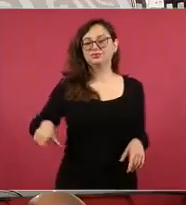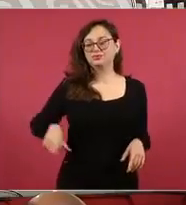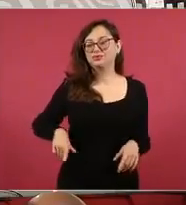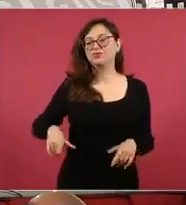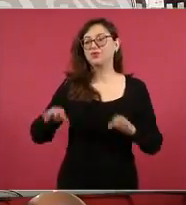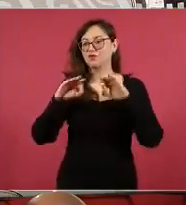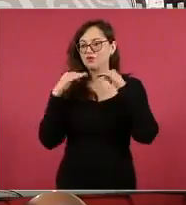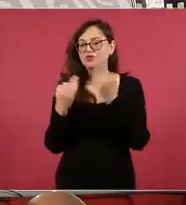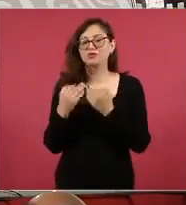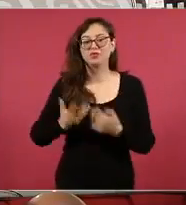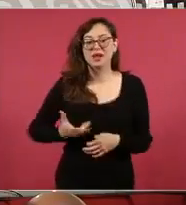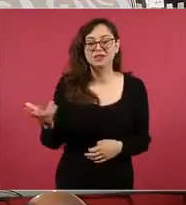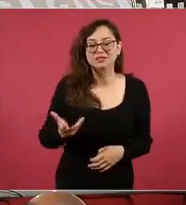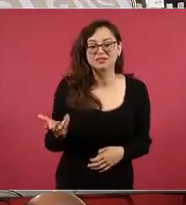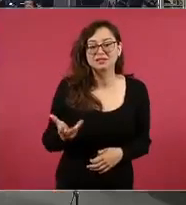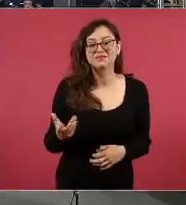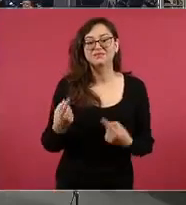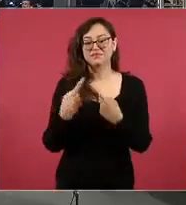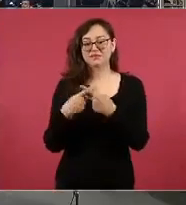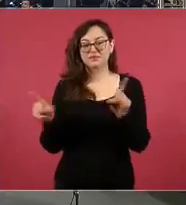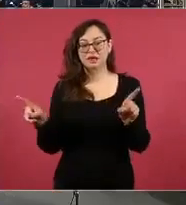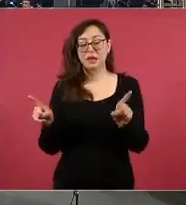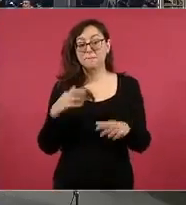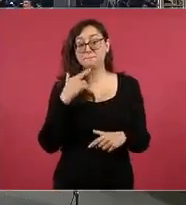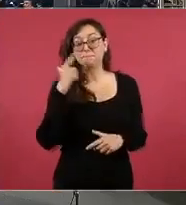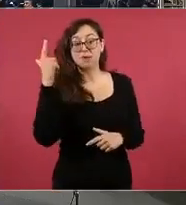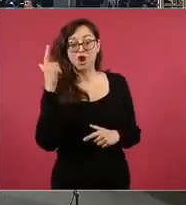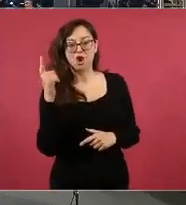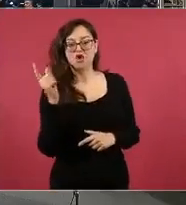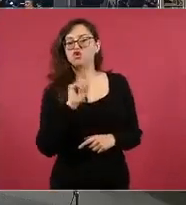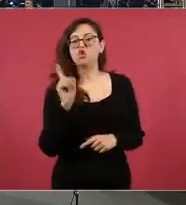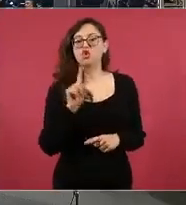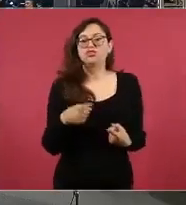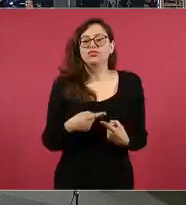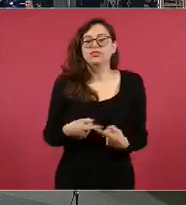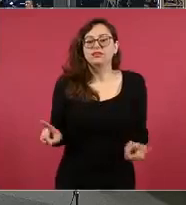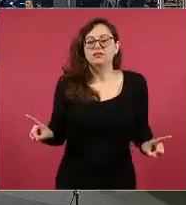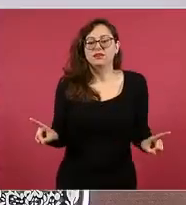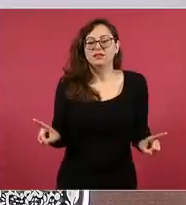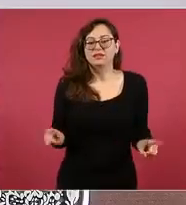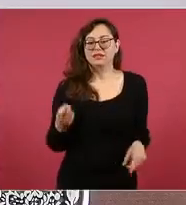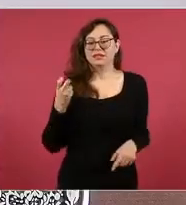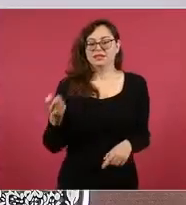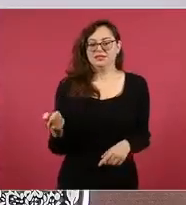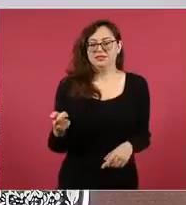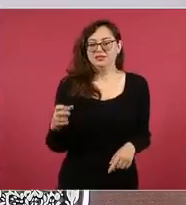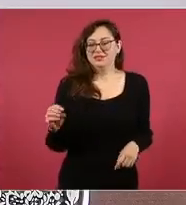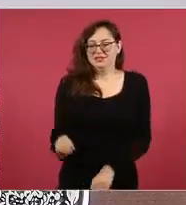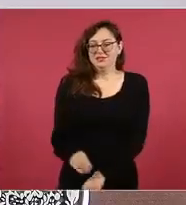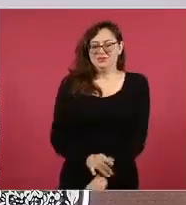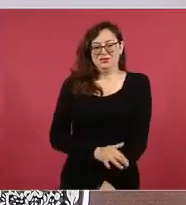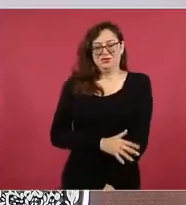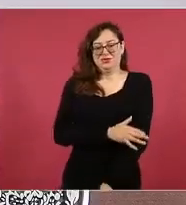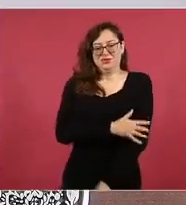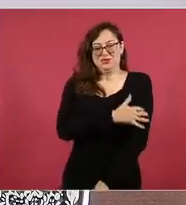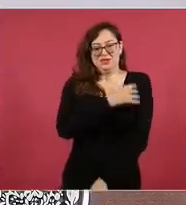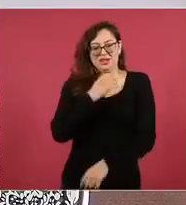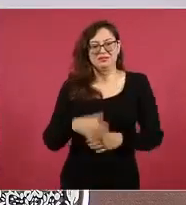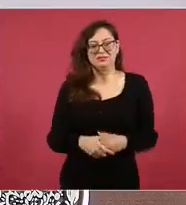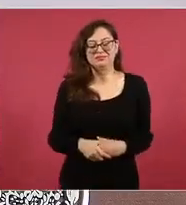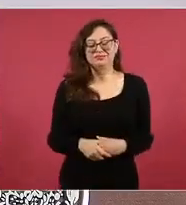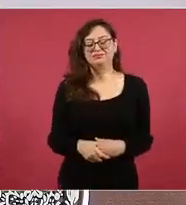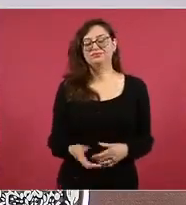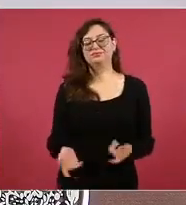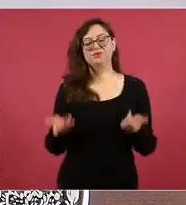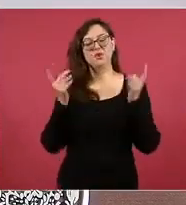Nosotras lo hacemos distinto, no es mejor o peor, lo hacemos distinto. Y eso va a ser muy emocionante de ver y le deseo